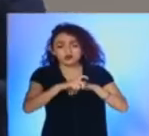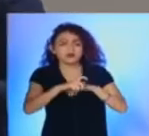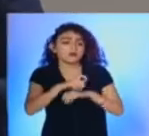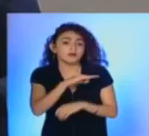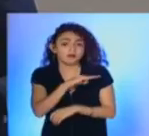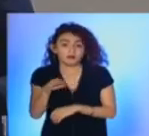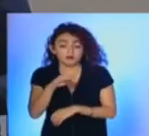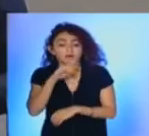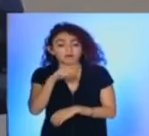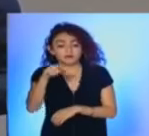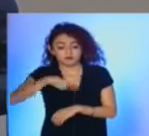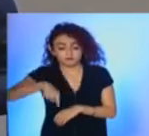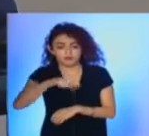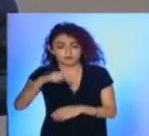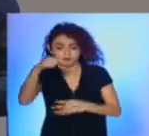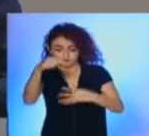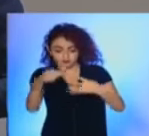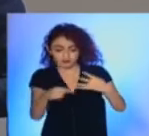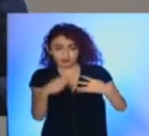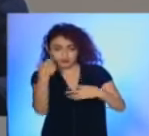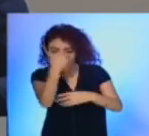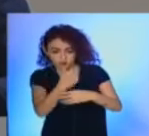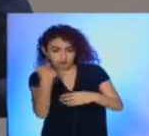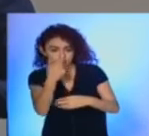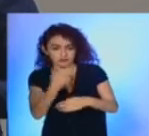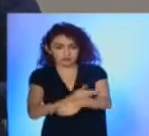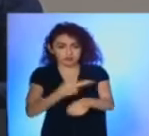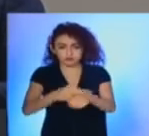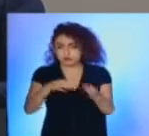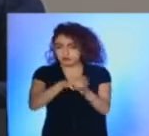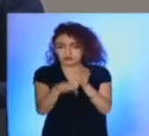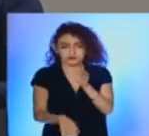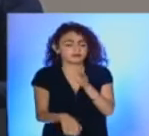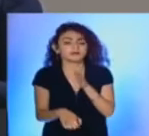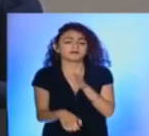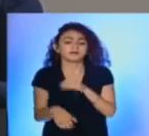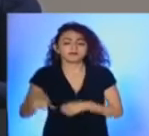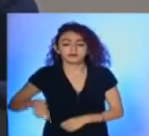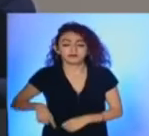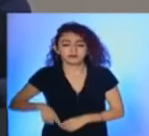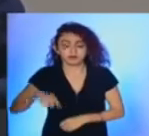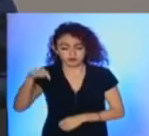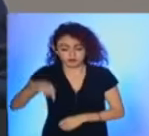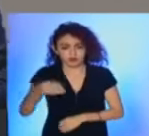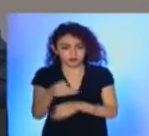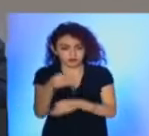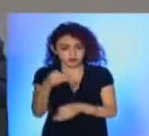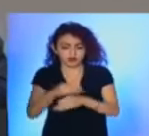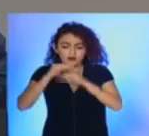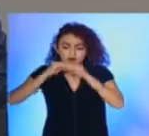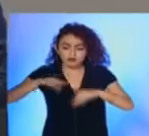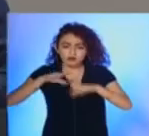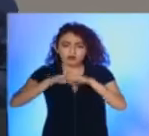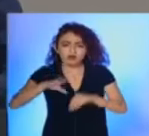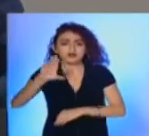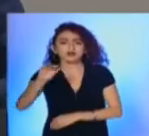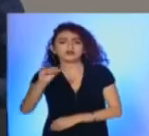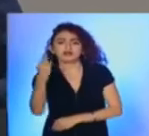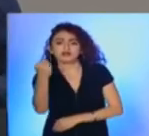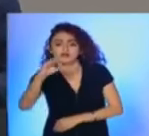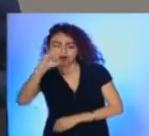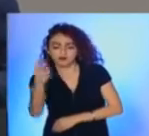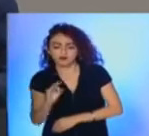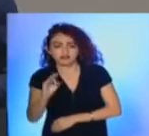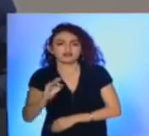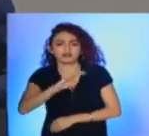mejorar en los esquemas de transparencia, por ejemplo, en el gobierno se hace público el 99%